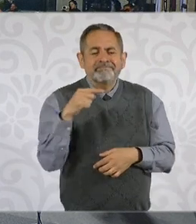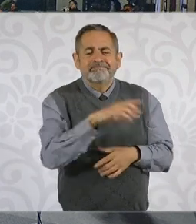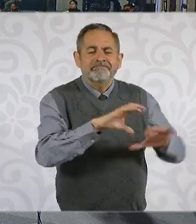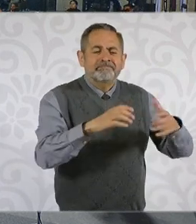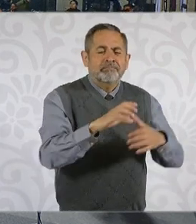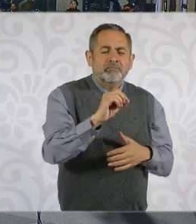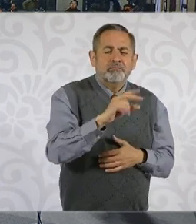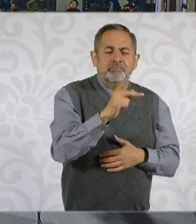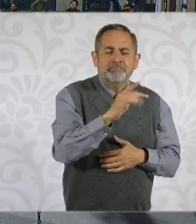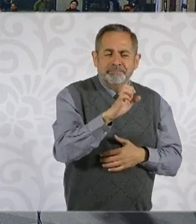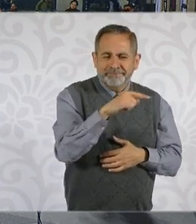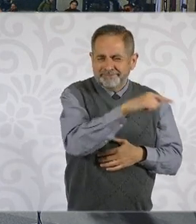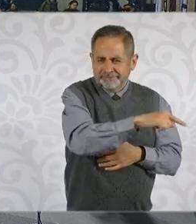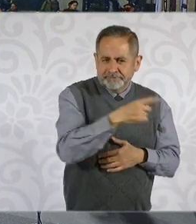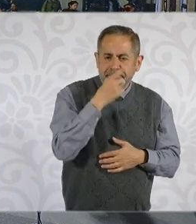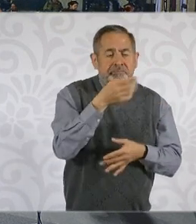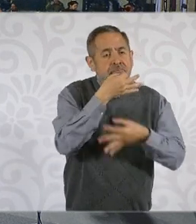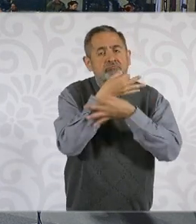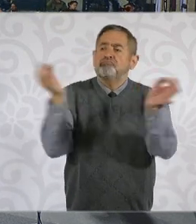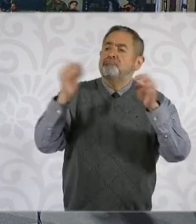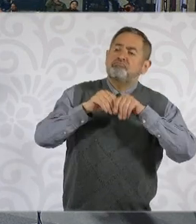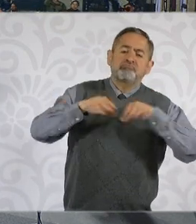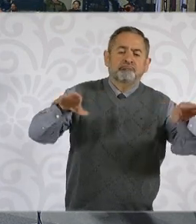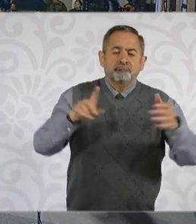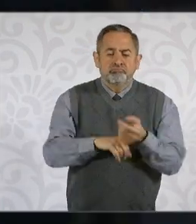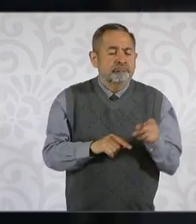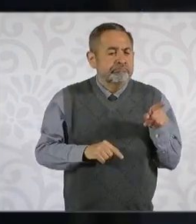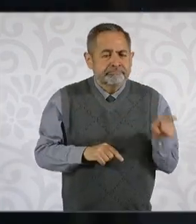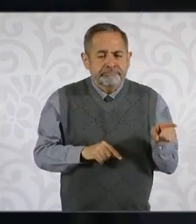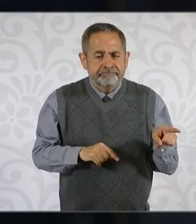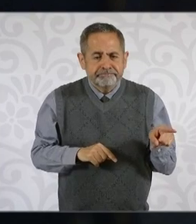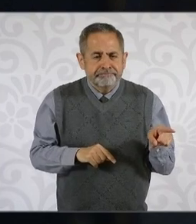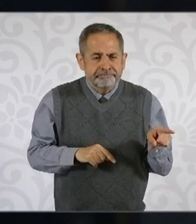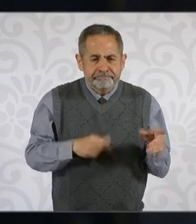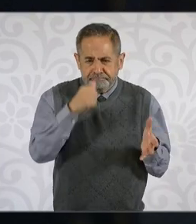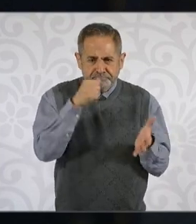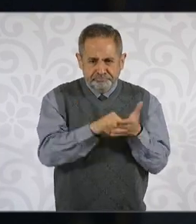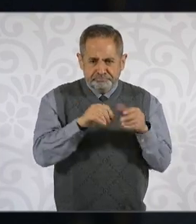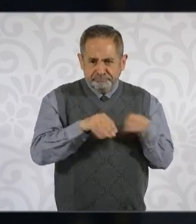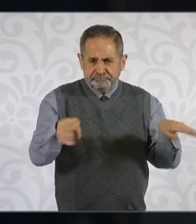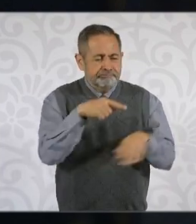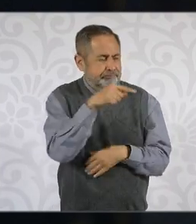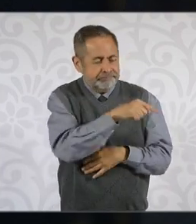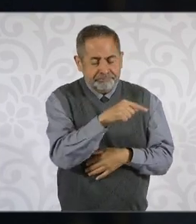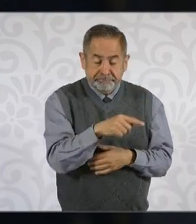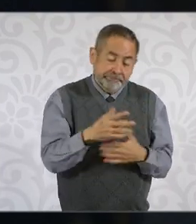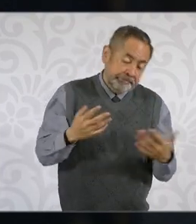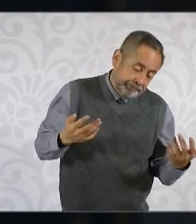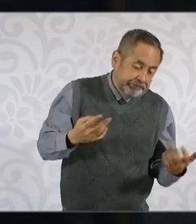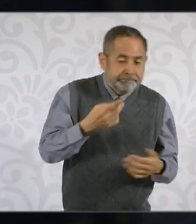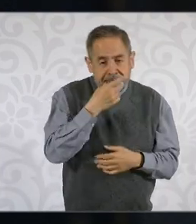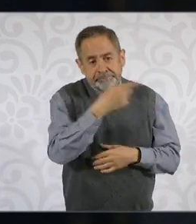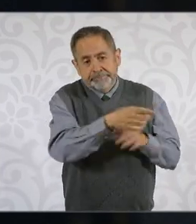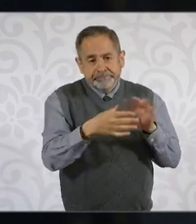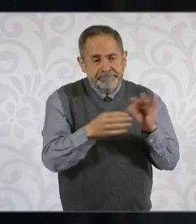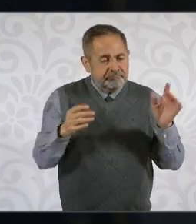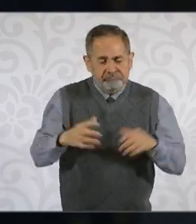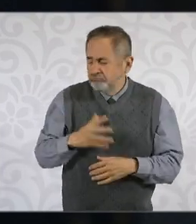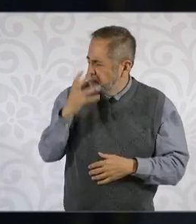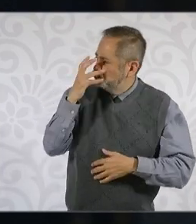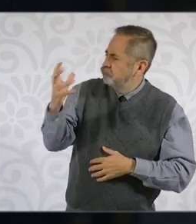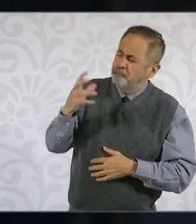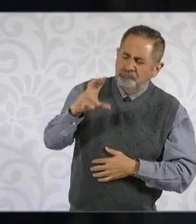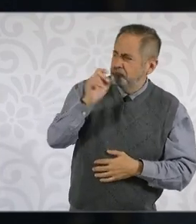hizo un comunicado en el que expresa su más enérgica